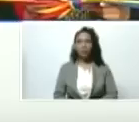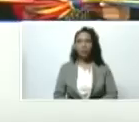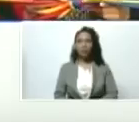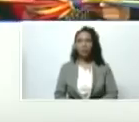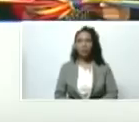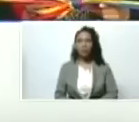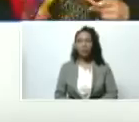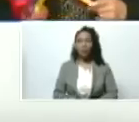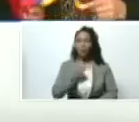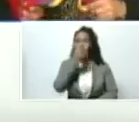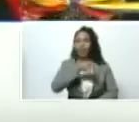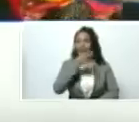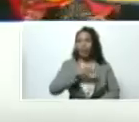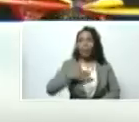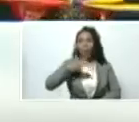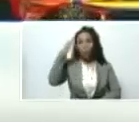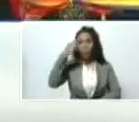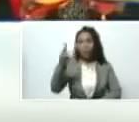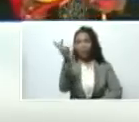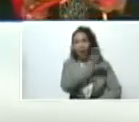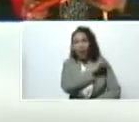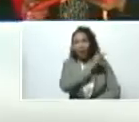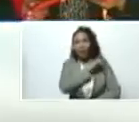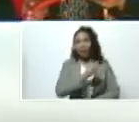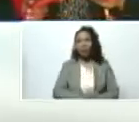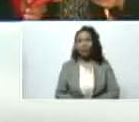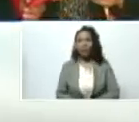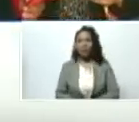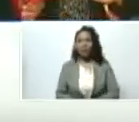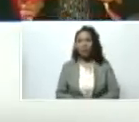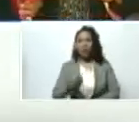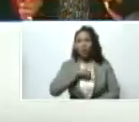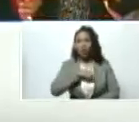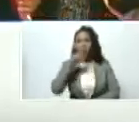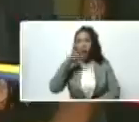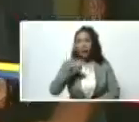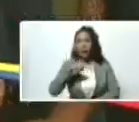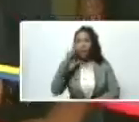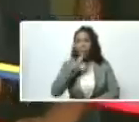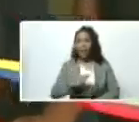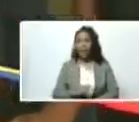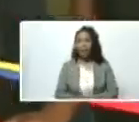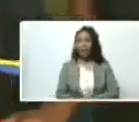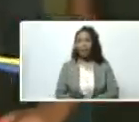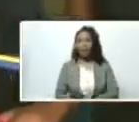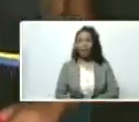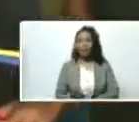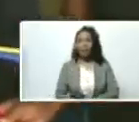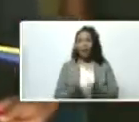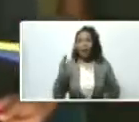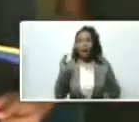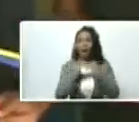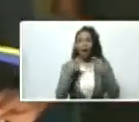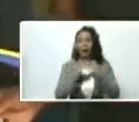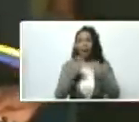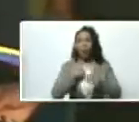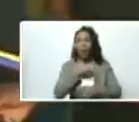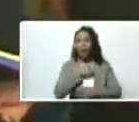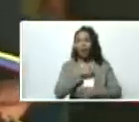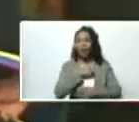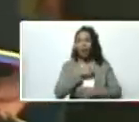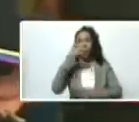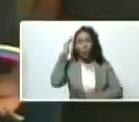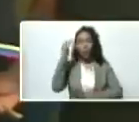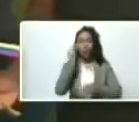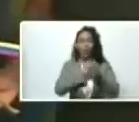Buenas tardes mi comandante en jefe nos encontramos en Barinas en la cuna de nuestro comandante